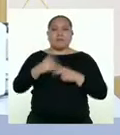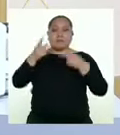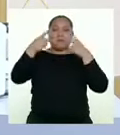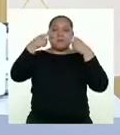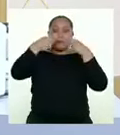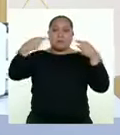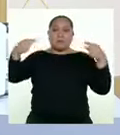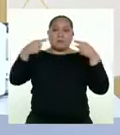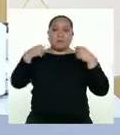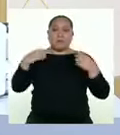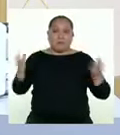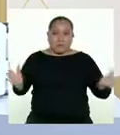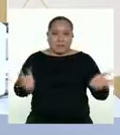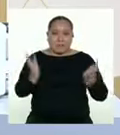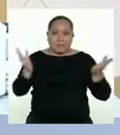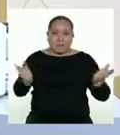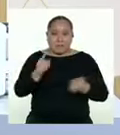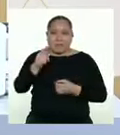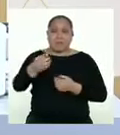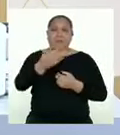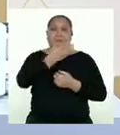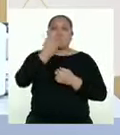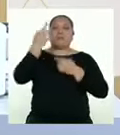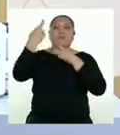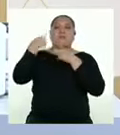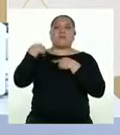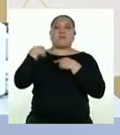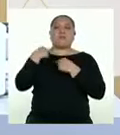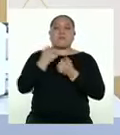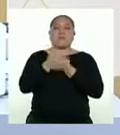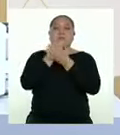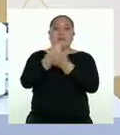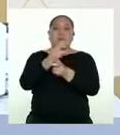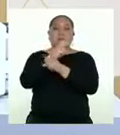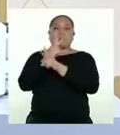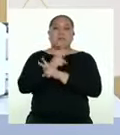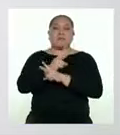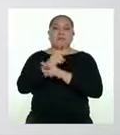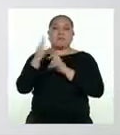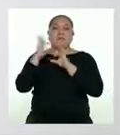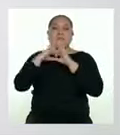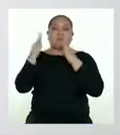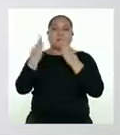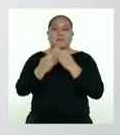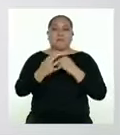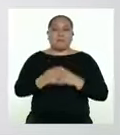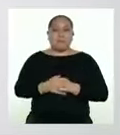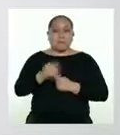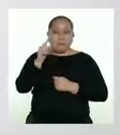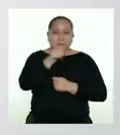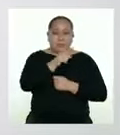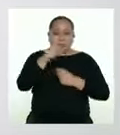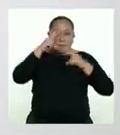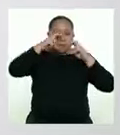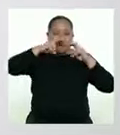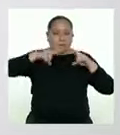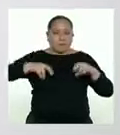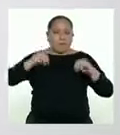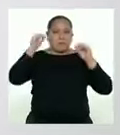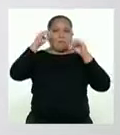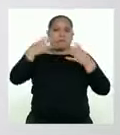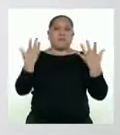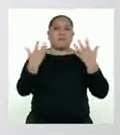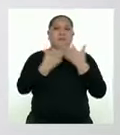como alentarlas y alentarlos a ser responsables por el bien de la familia y de todo el país. Este análisis establece la